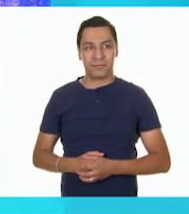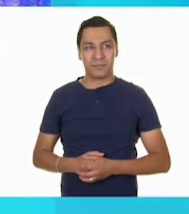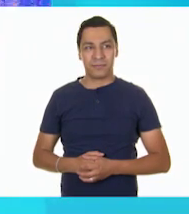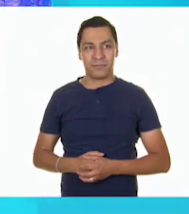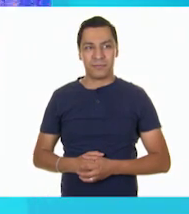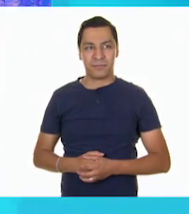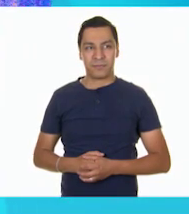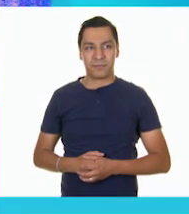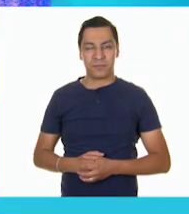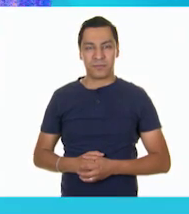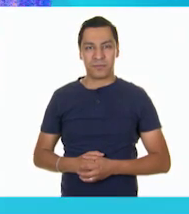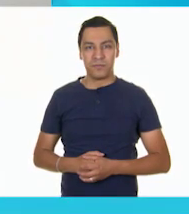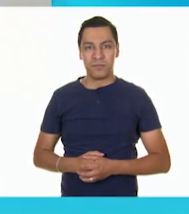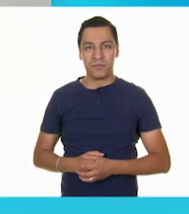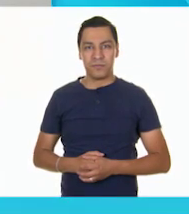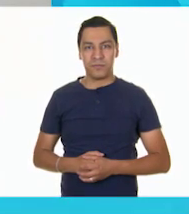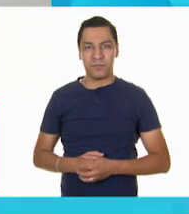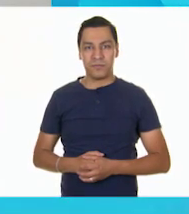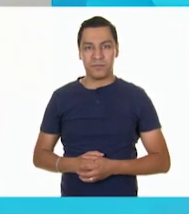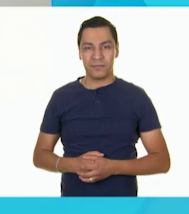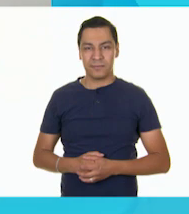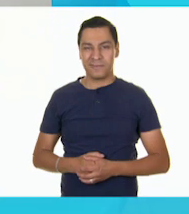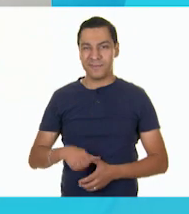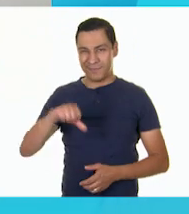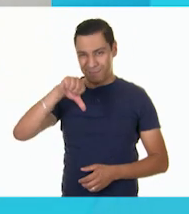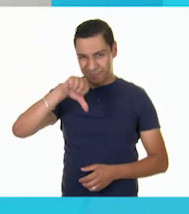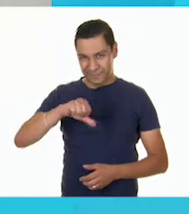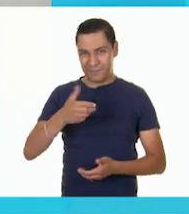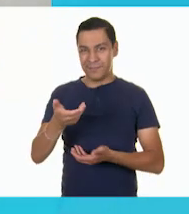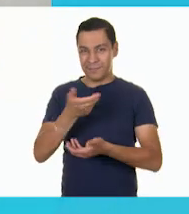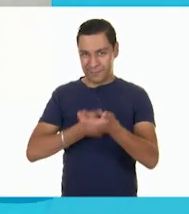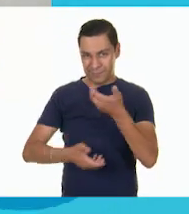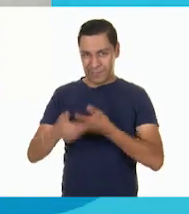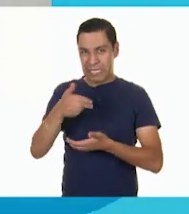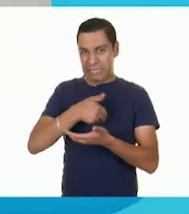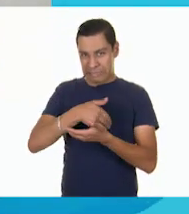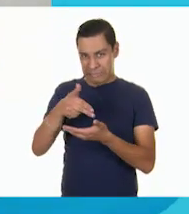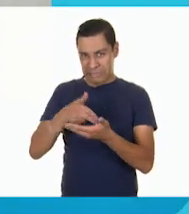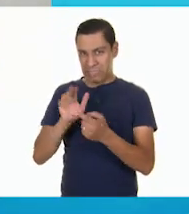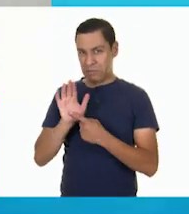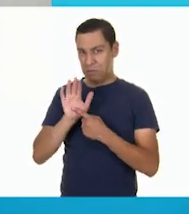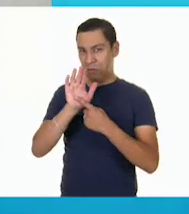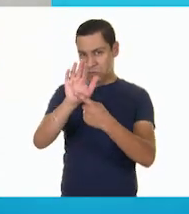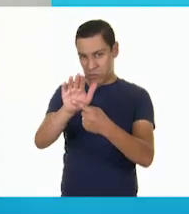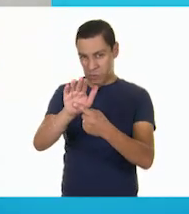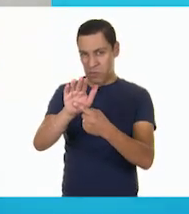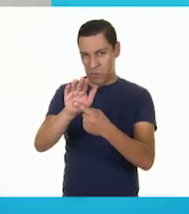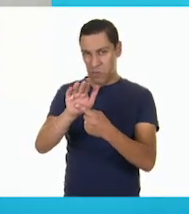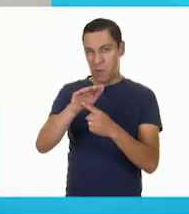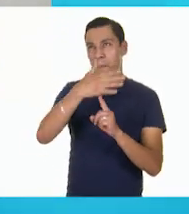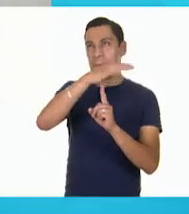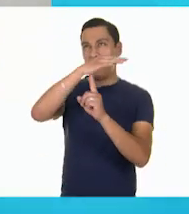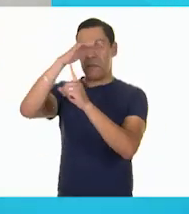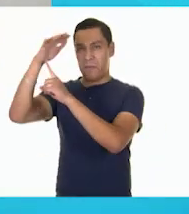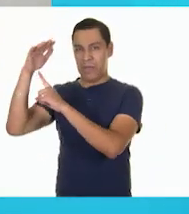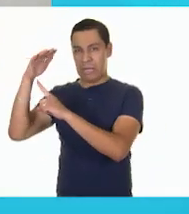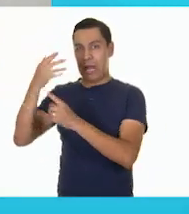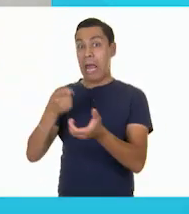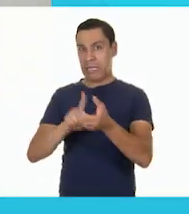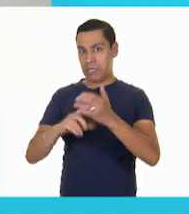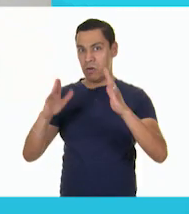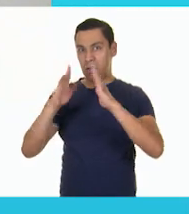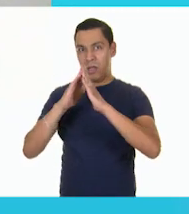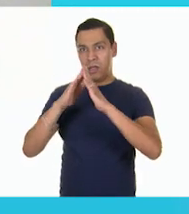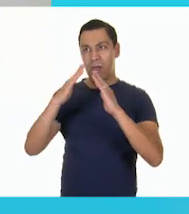A ver. Hoy les voy a compartir mi dibujo y lo que pienso sobre volar un papalote dentro de casa. Pues